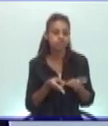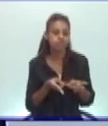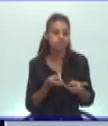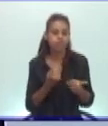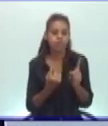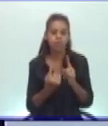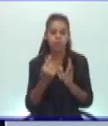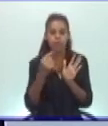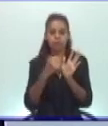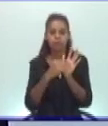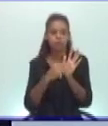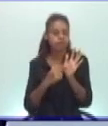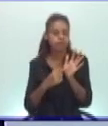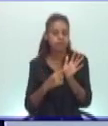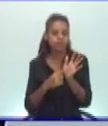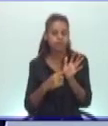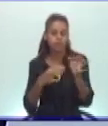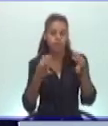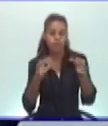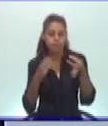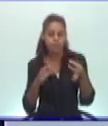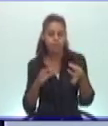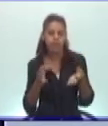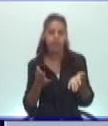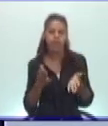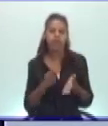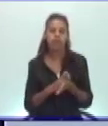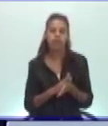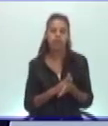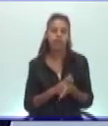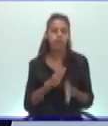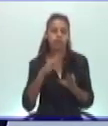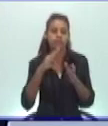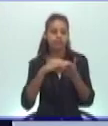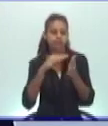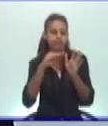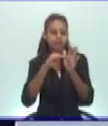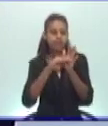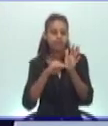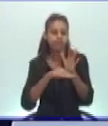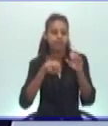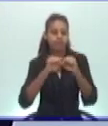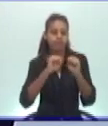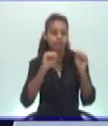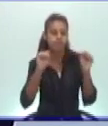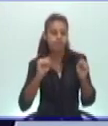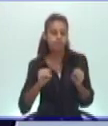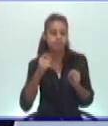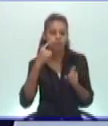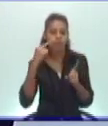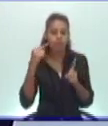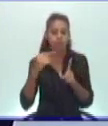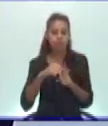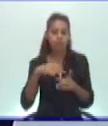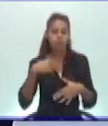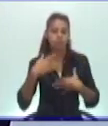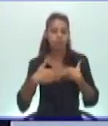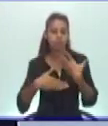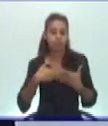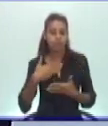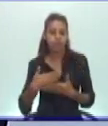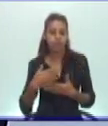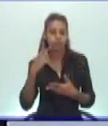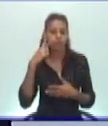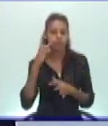realización del seminario en cuanto a páginas, en cuanto a la estructura, al problema, al objetivo, siempre recordando esos elementos.